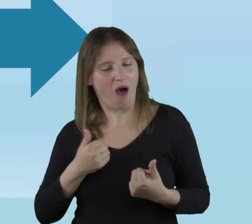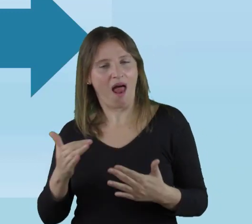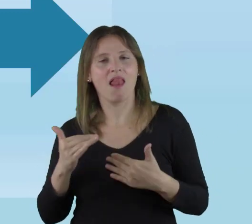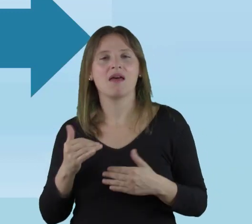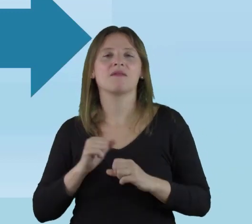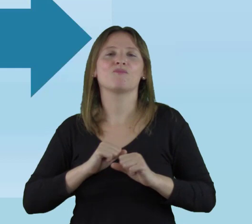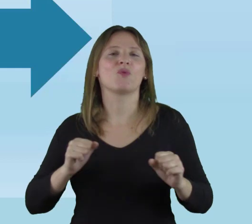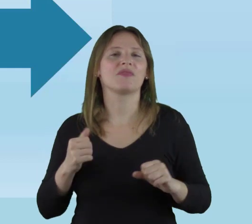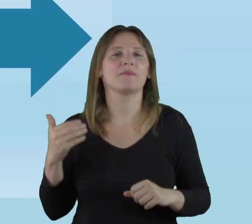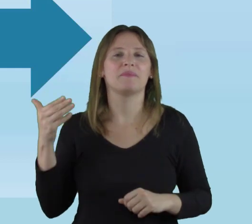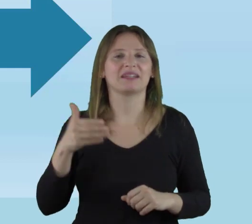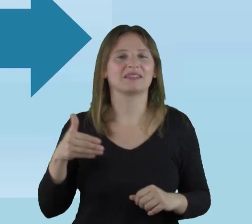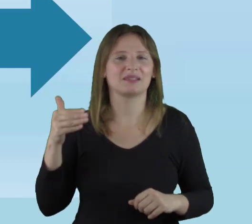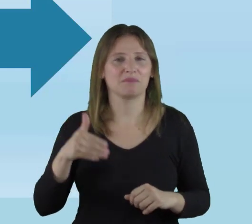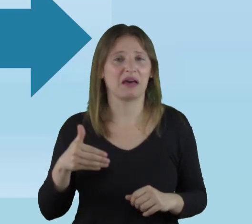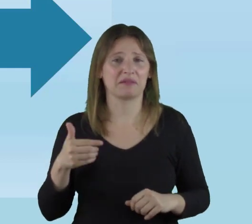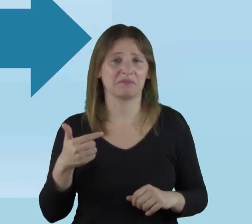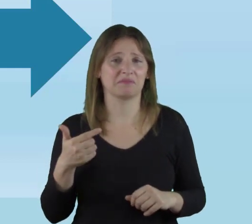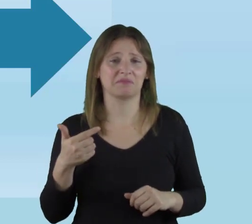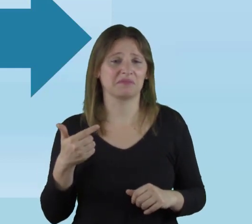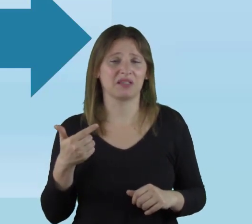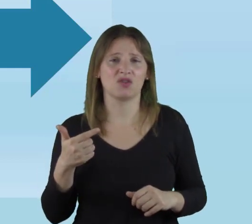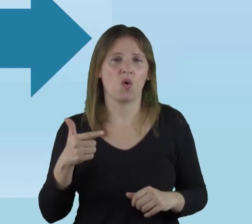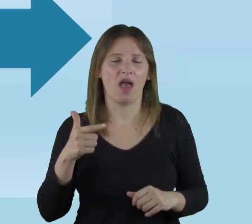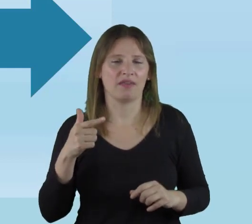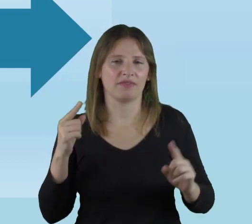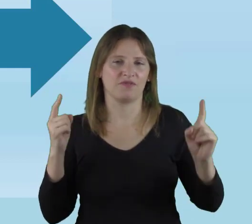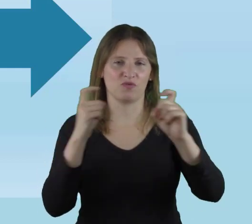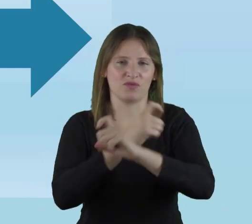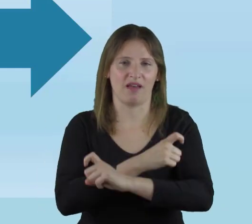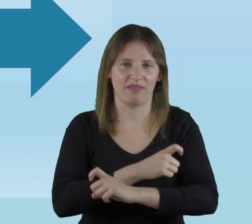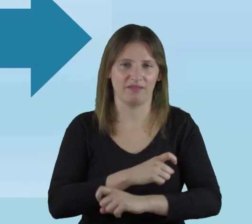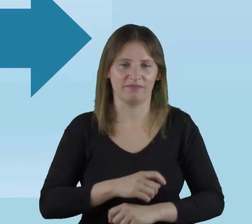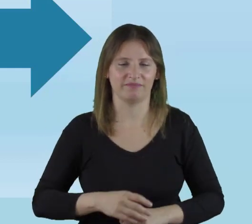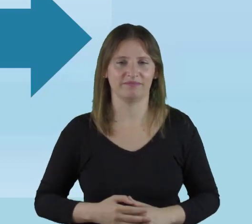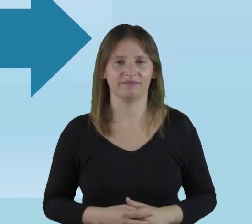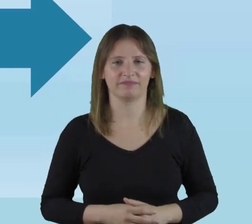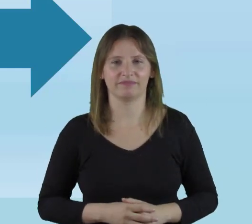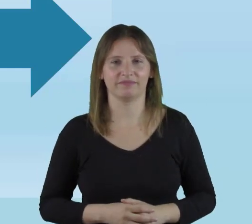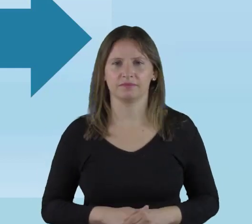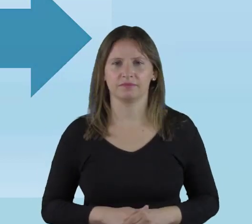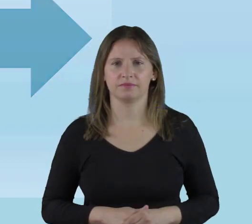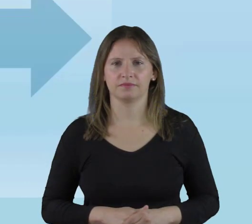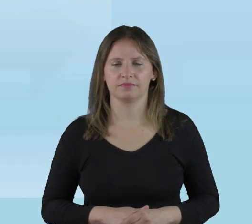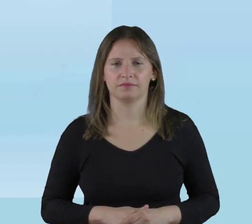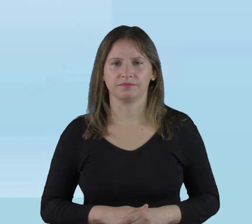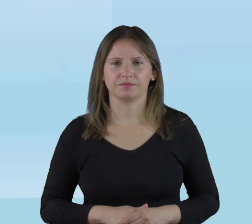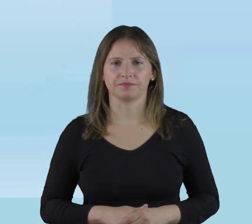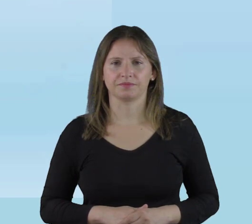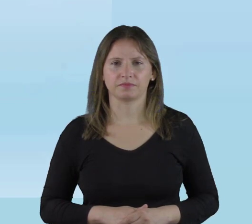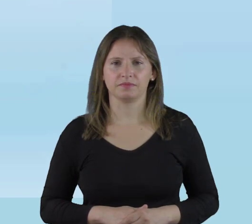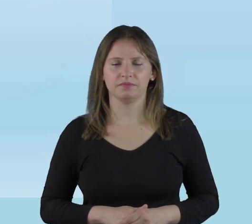identificados y van a poder participar sin ninguna dificultad.